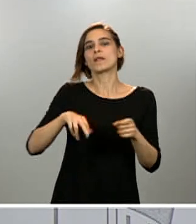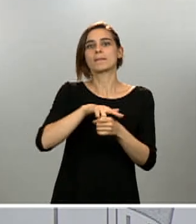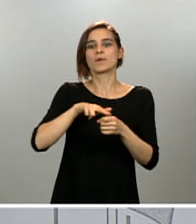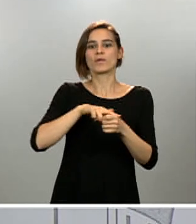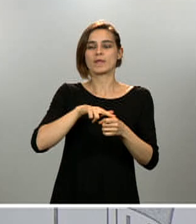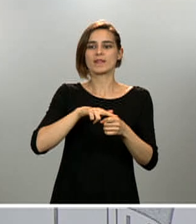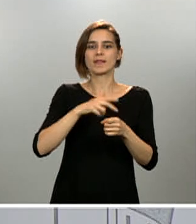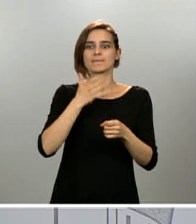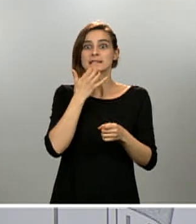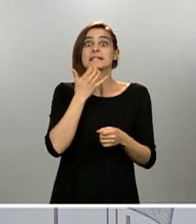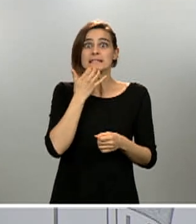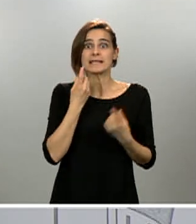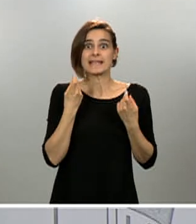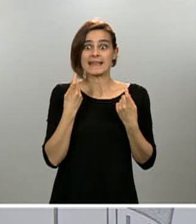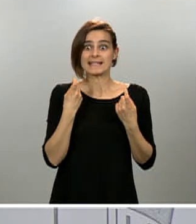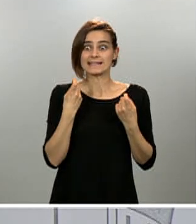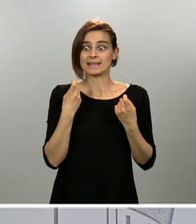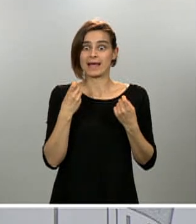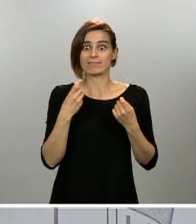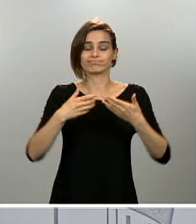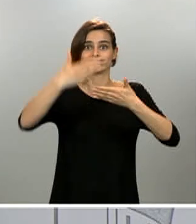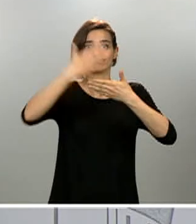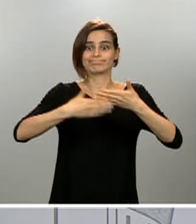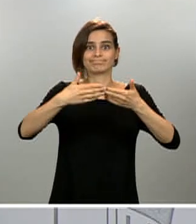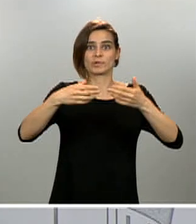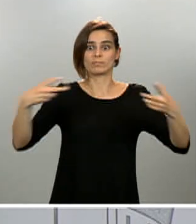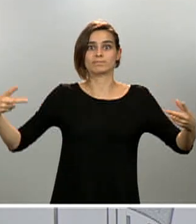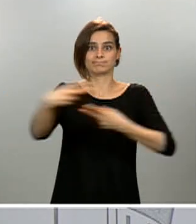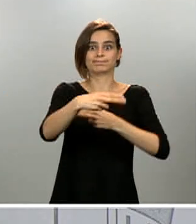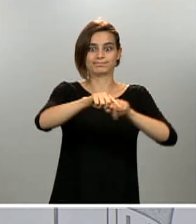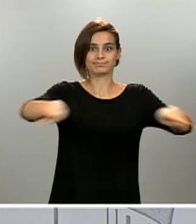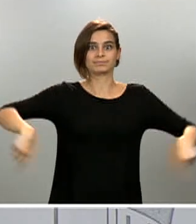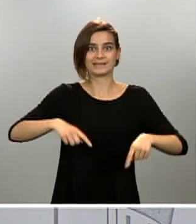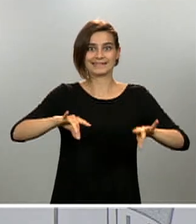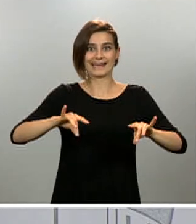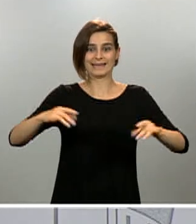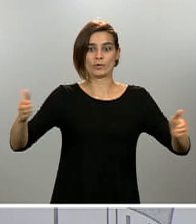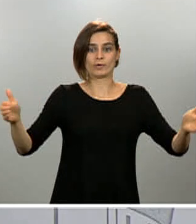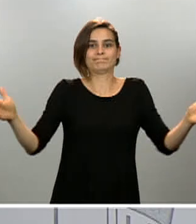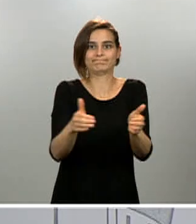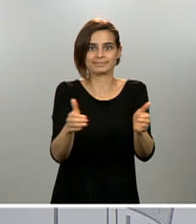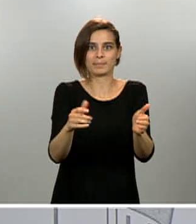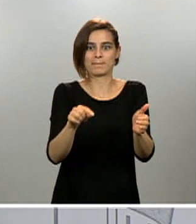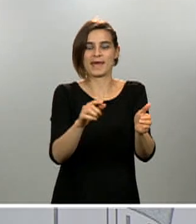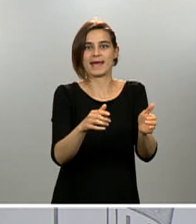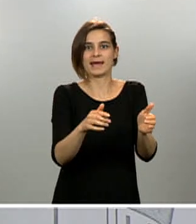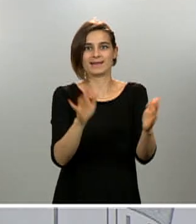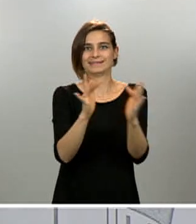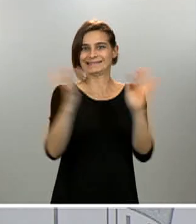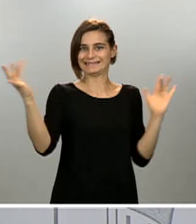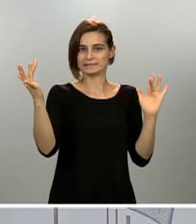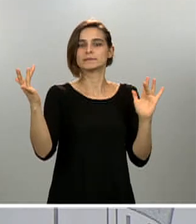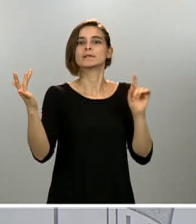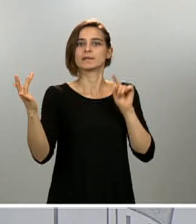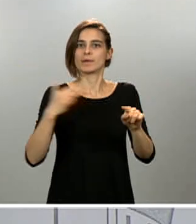el interior de las mismas para garantizar que si hubiera un brote queda contenido en el interior de esta unidad de referencia que, como digo, el plan prevé que es,